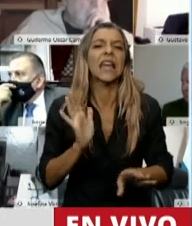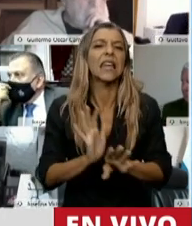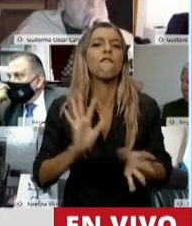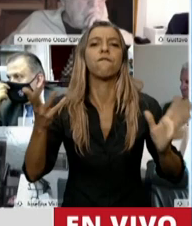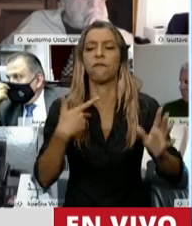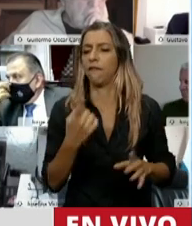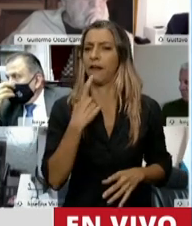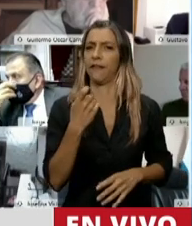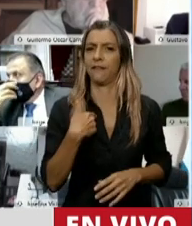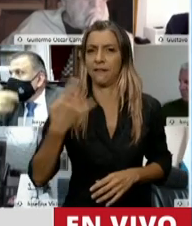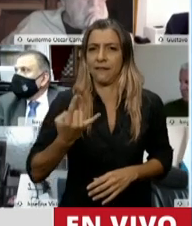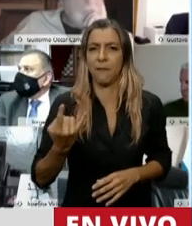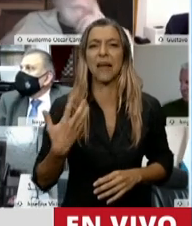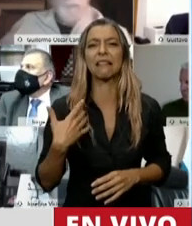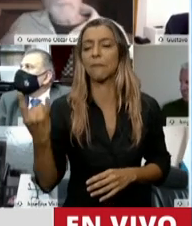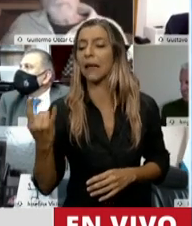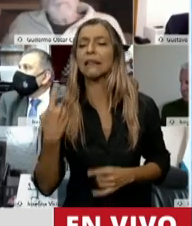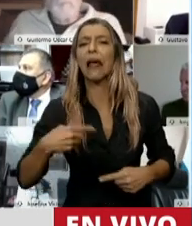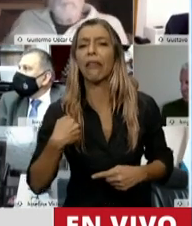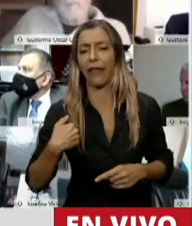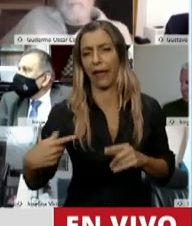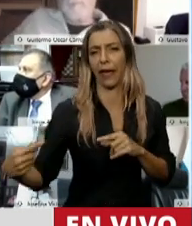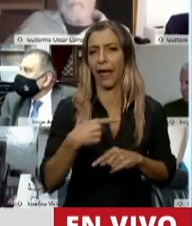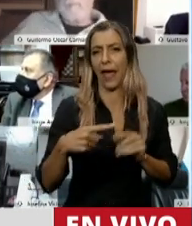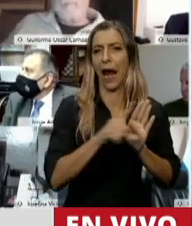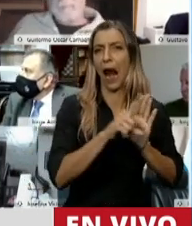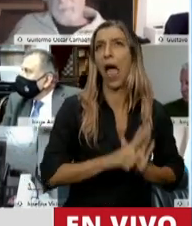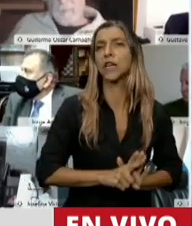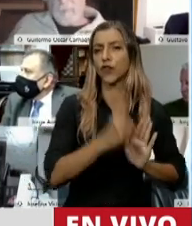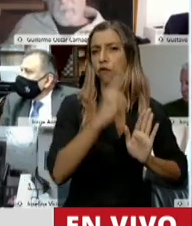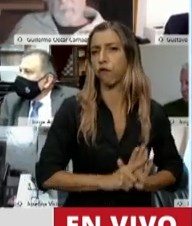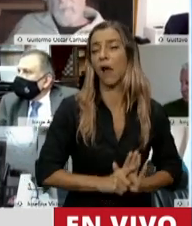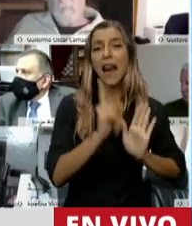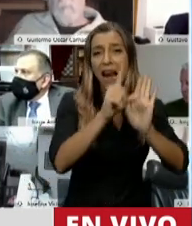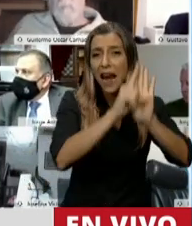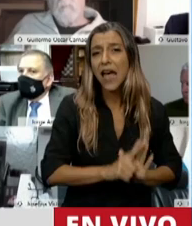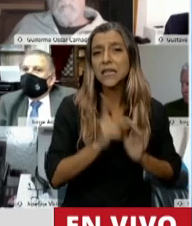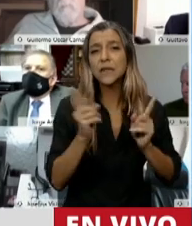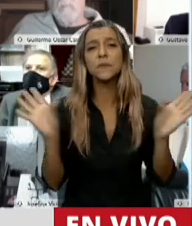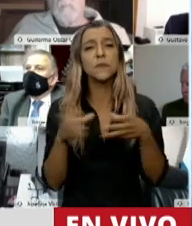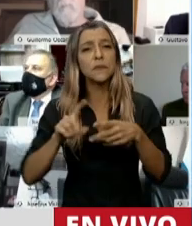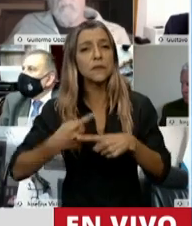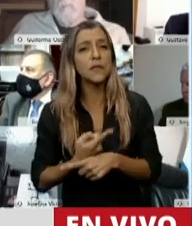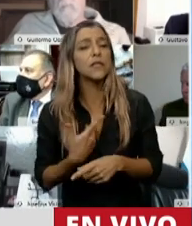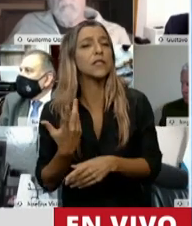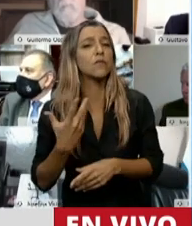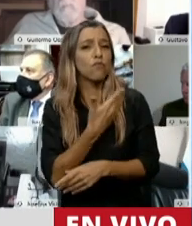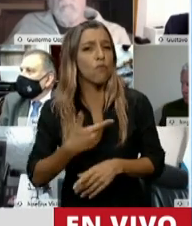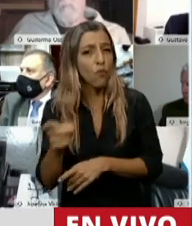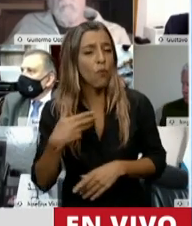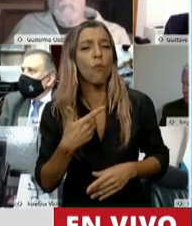de las leyes kirchneristas y de las leyes de este gobierno. Cuando las leyes del kirchnerismo y de este gobierno